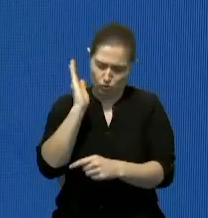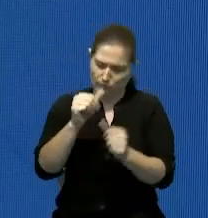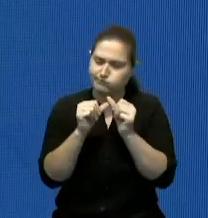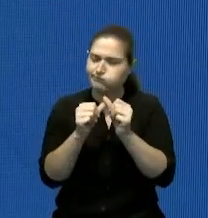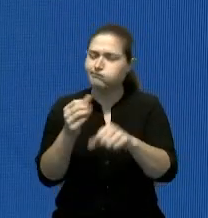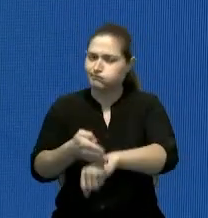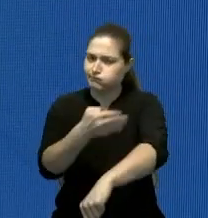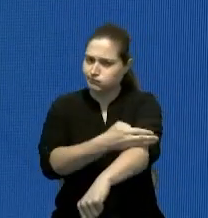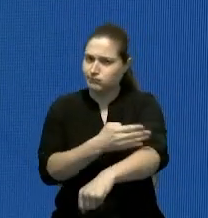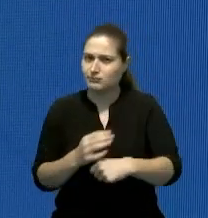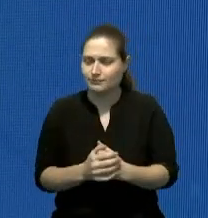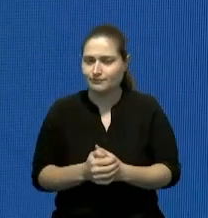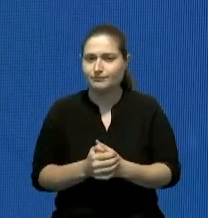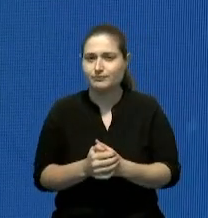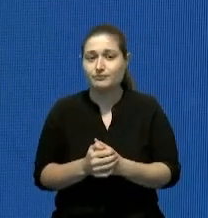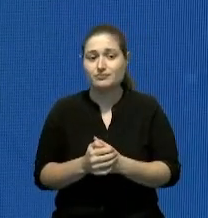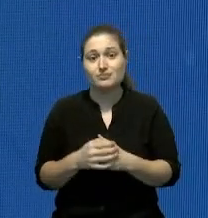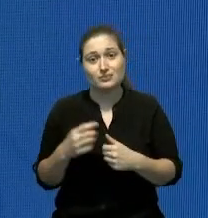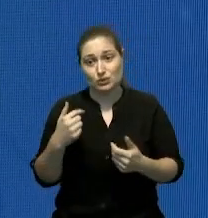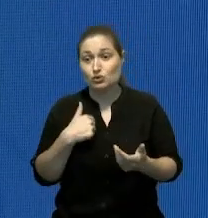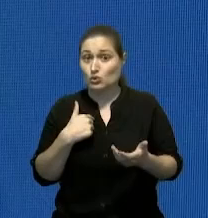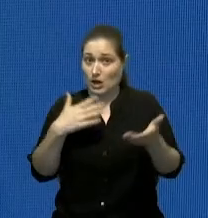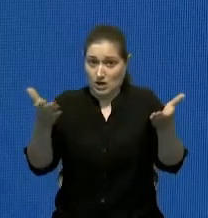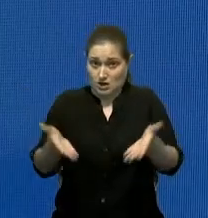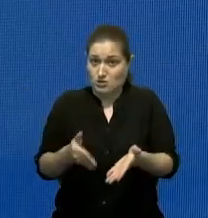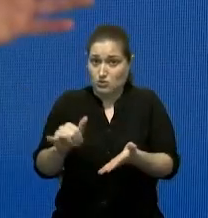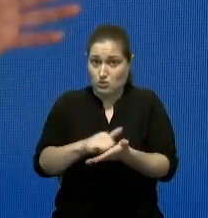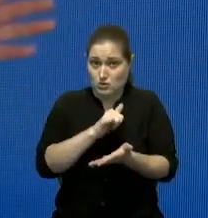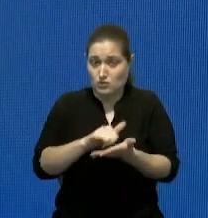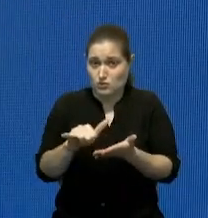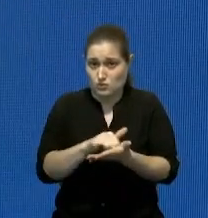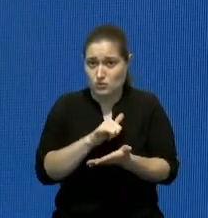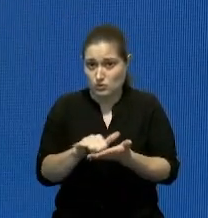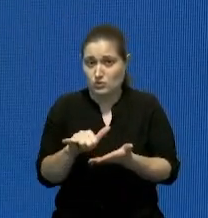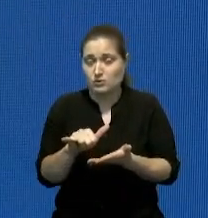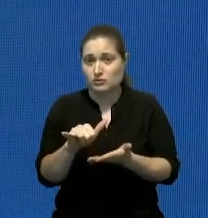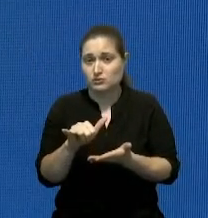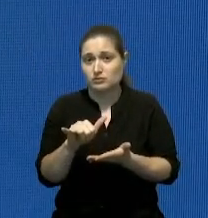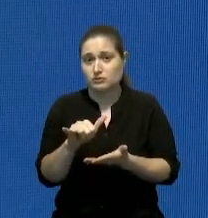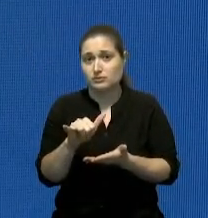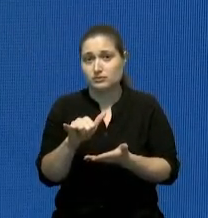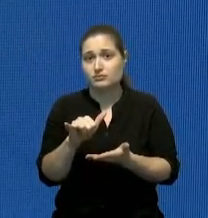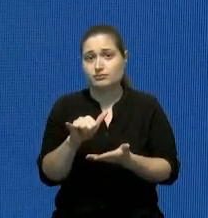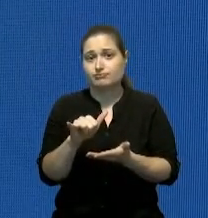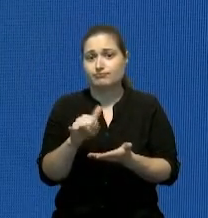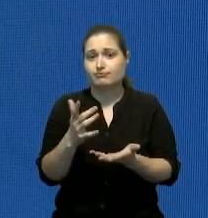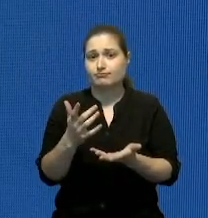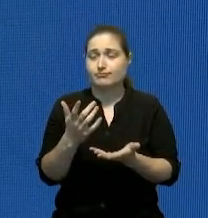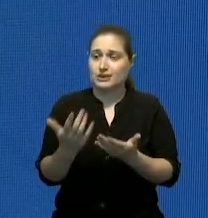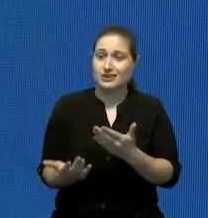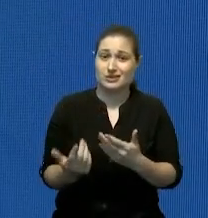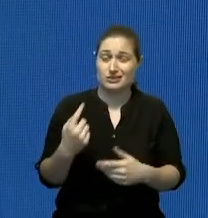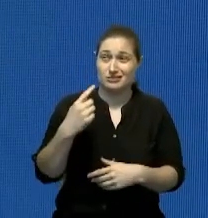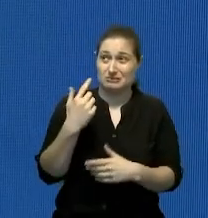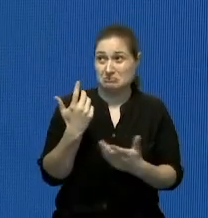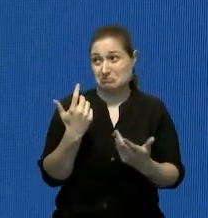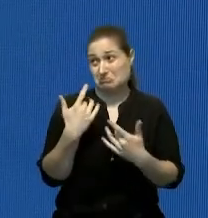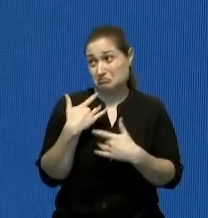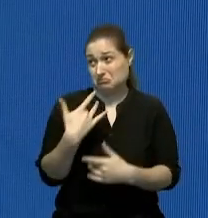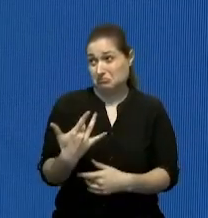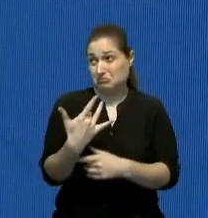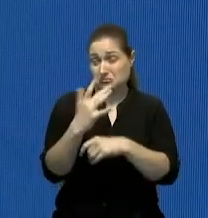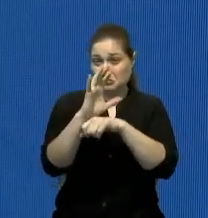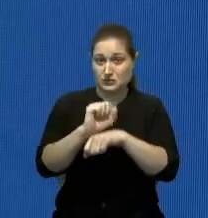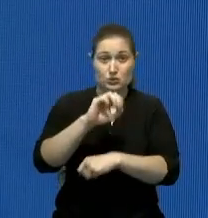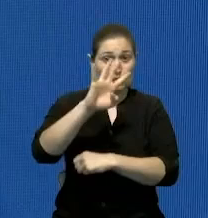de yo no estar aquí en Nueva York hubiera estado esta mañana en lo que duramos normalmente cuatro horas con